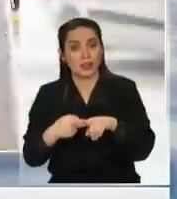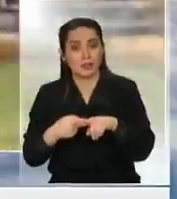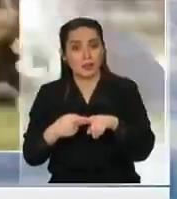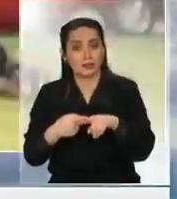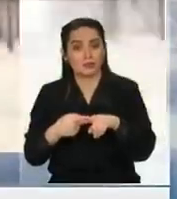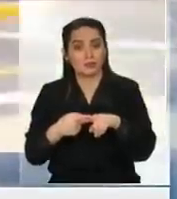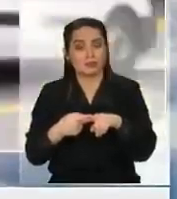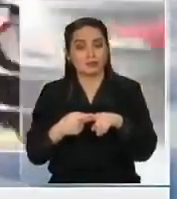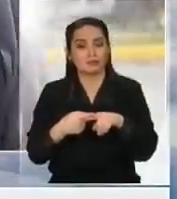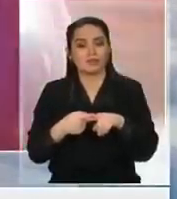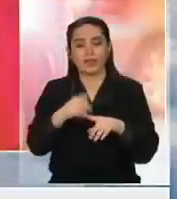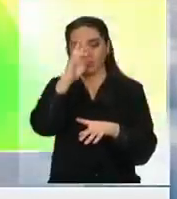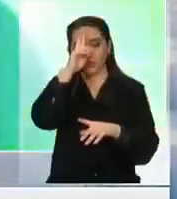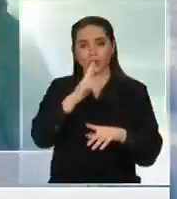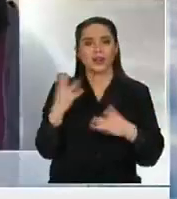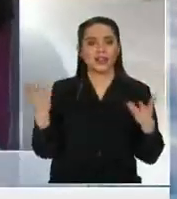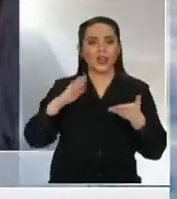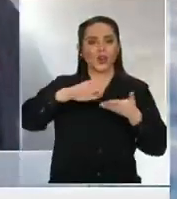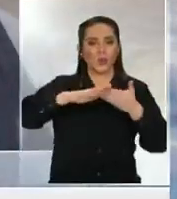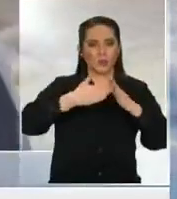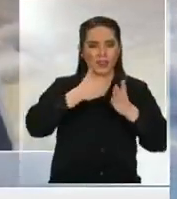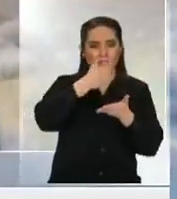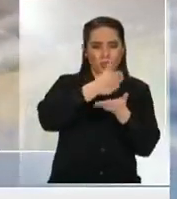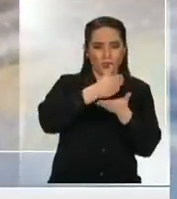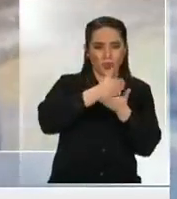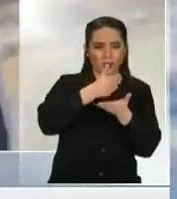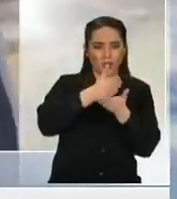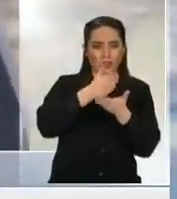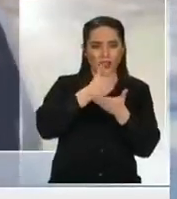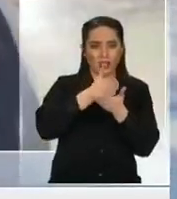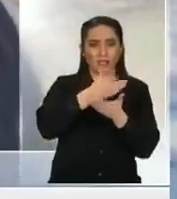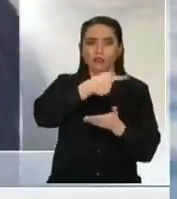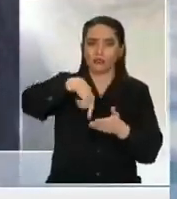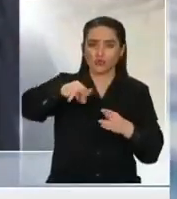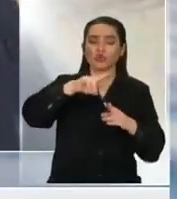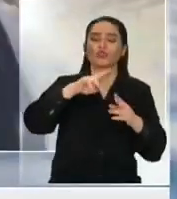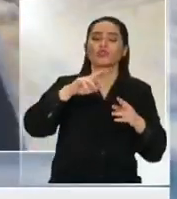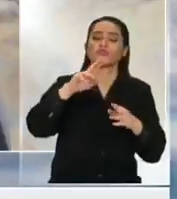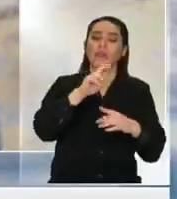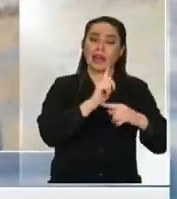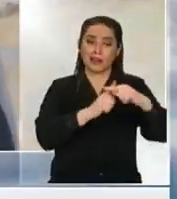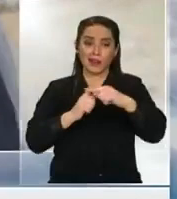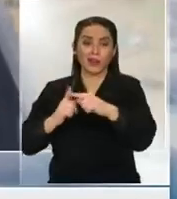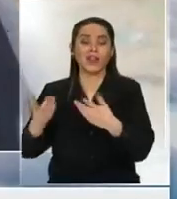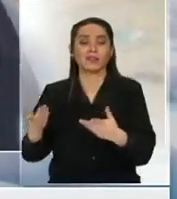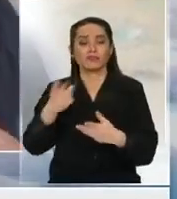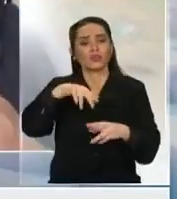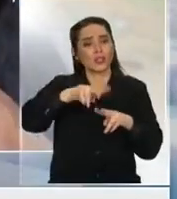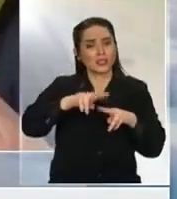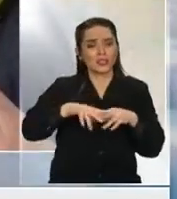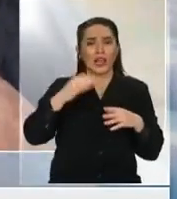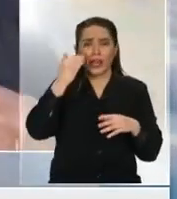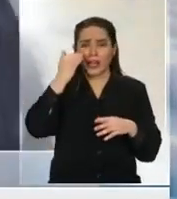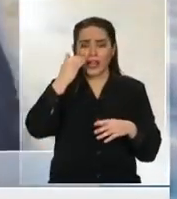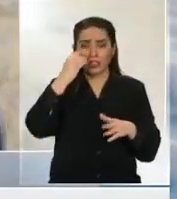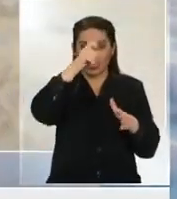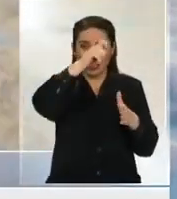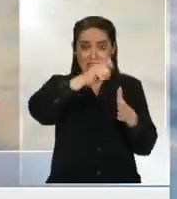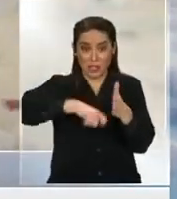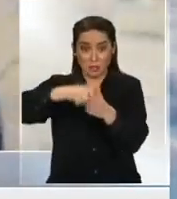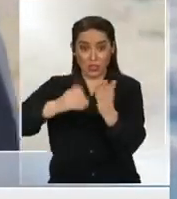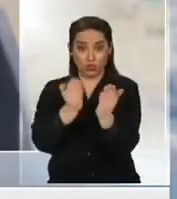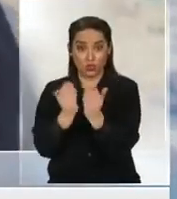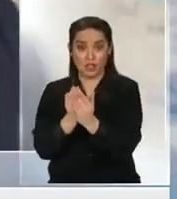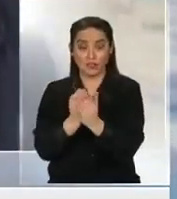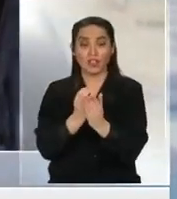un rol mucho más preponderante a la comunidad educativa que es un poco lo que hemos hecho en Recoleta. En Recoleta casi duplicamos la matrícula en dos